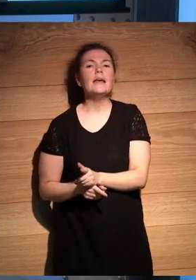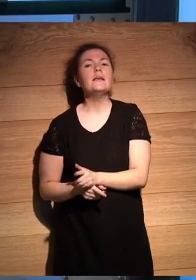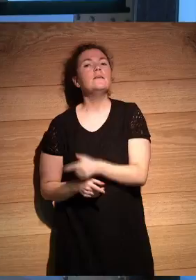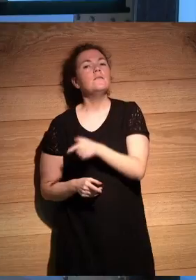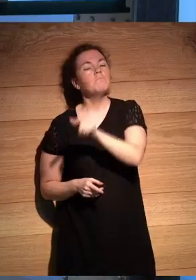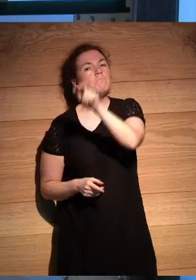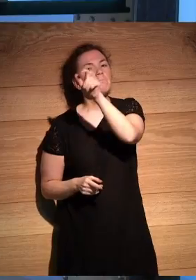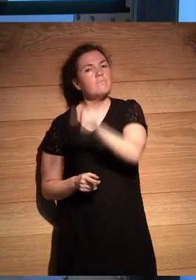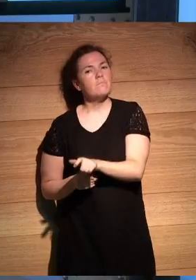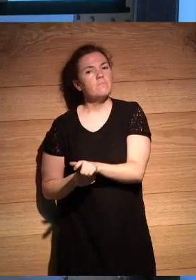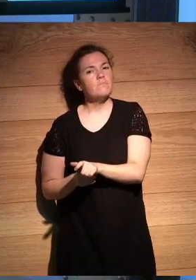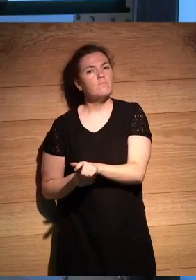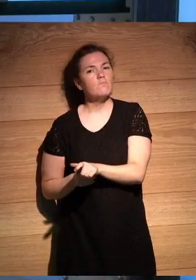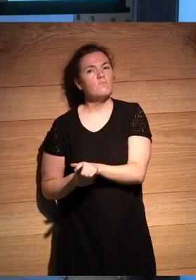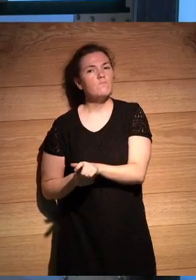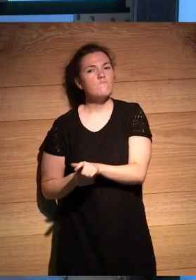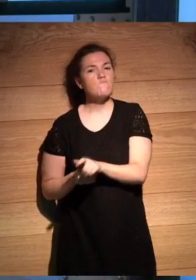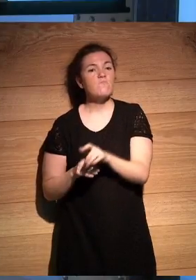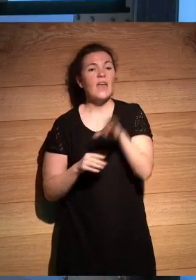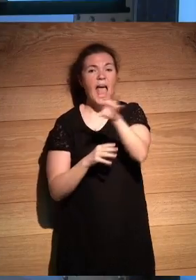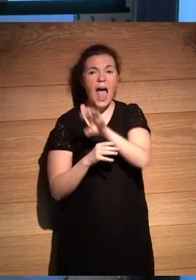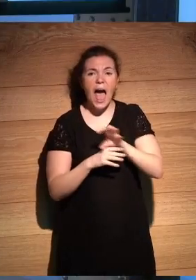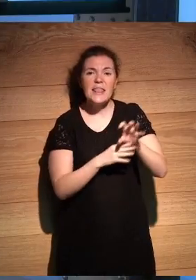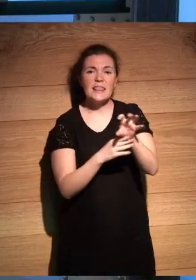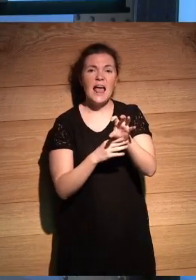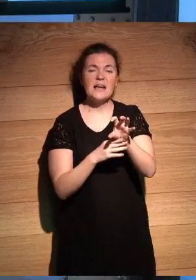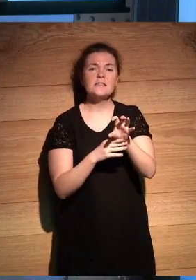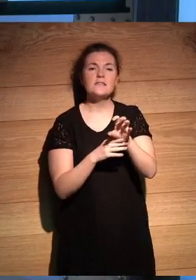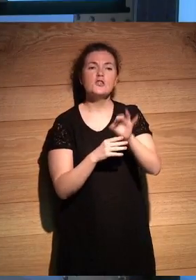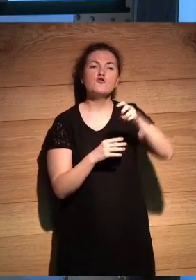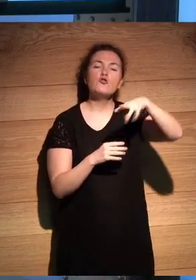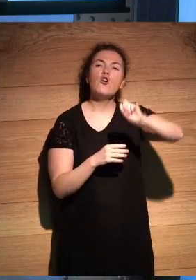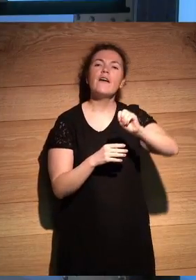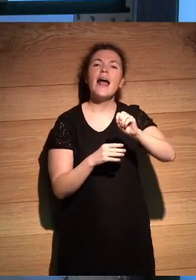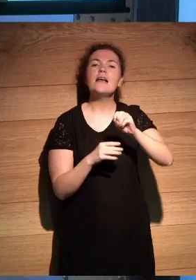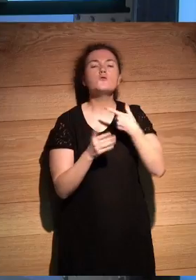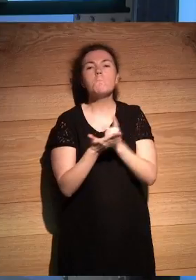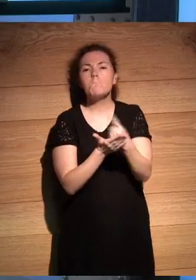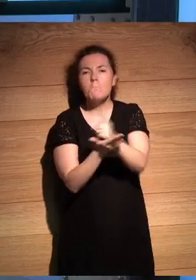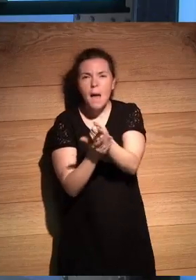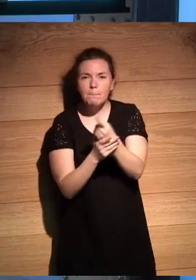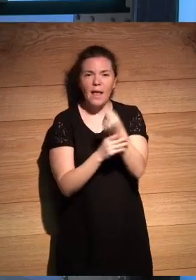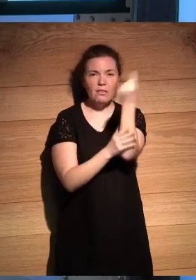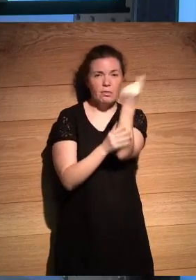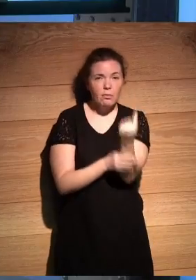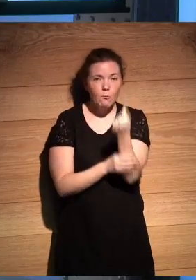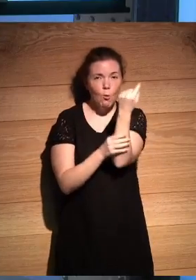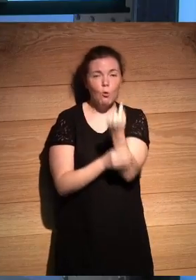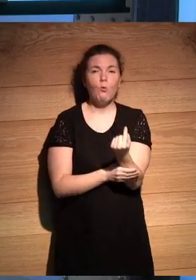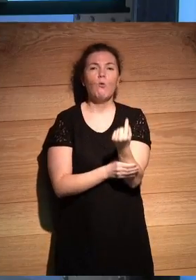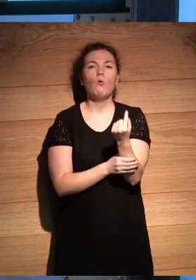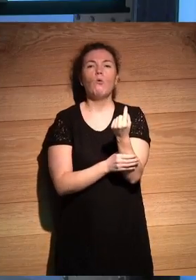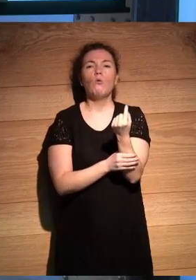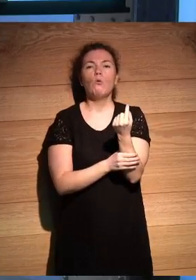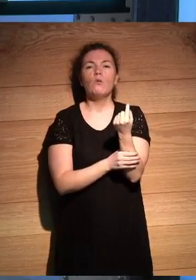Este Atlas de Sonora es un compendio de mapas, de ilustraciones, de